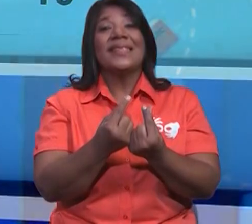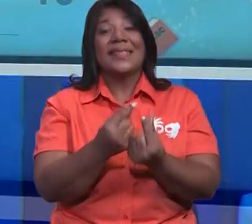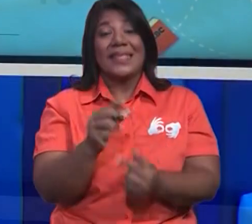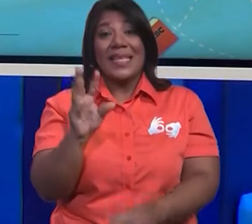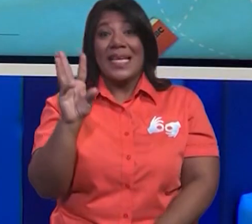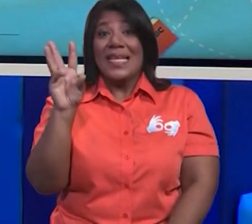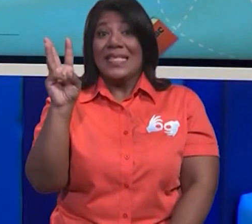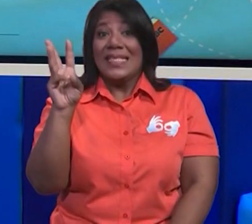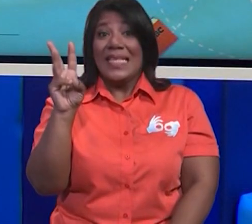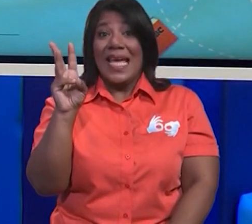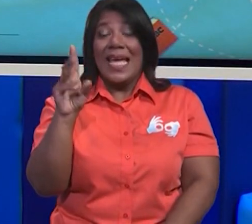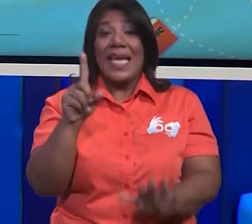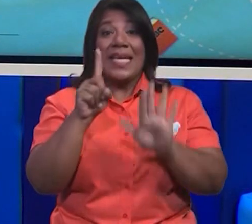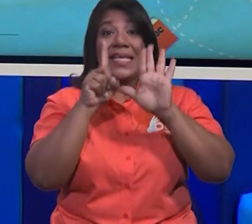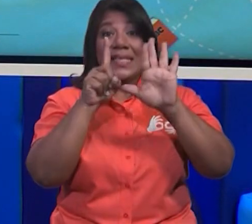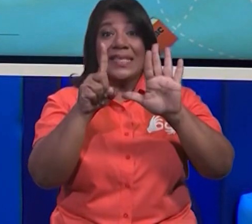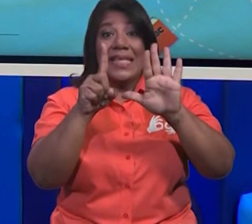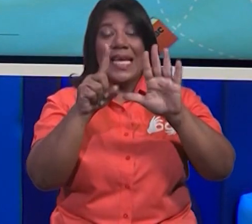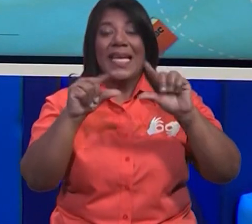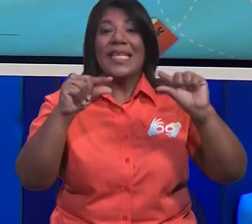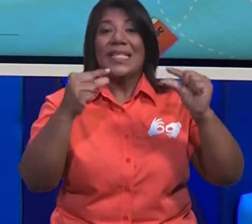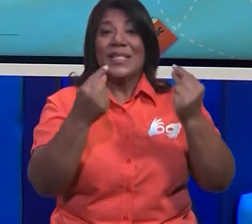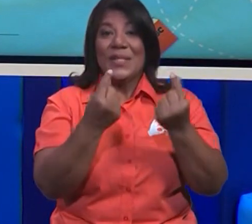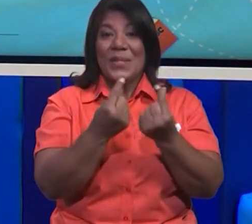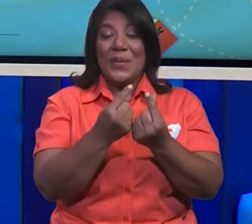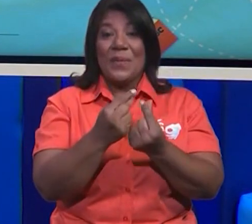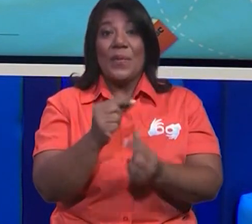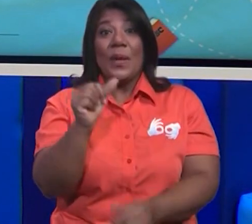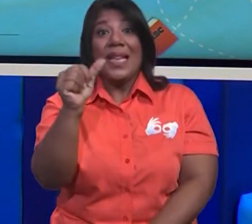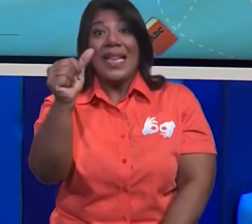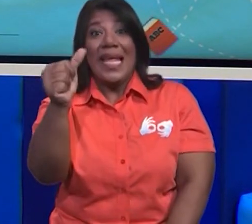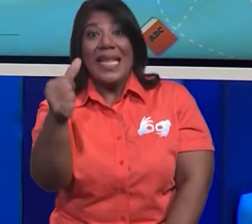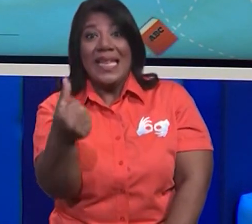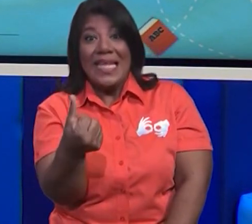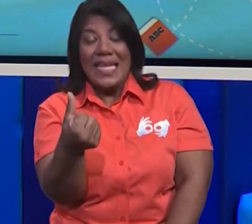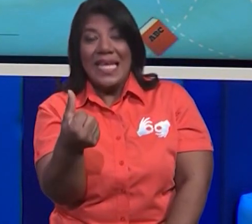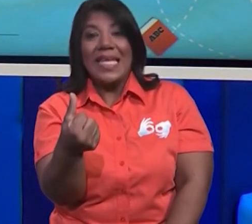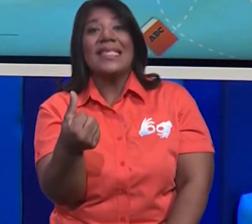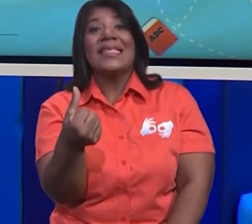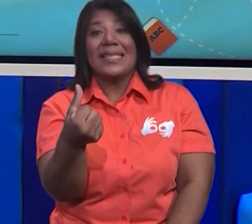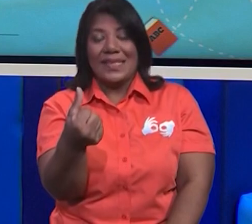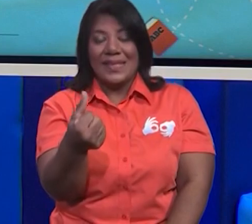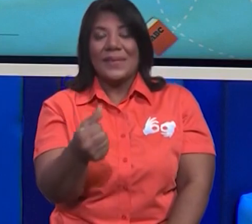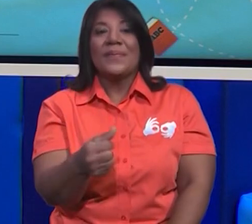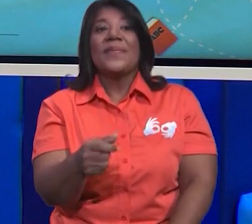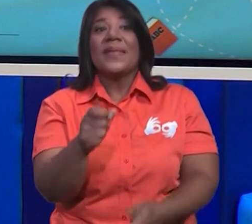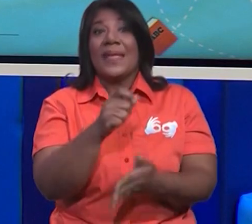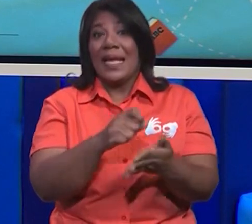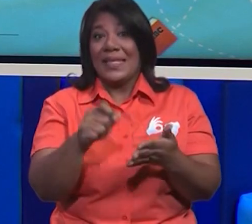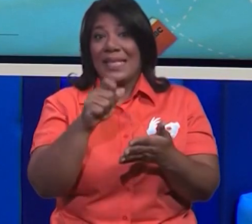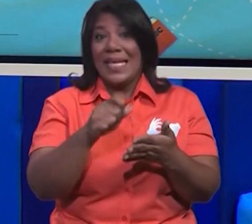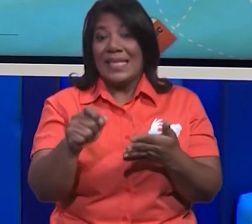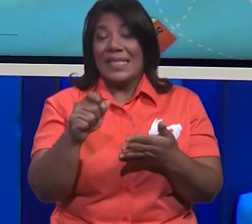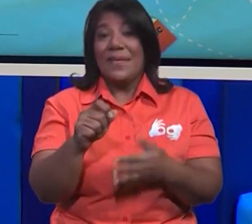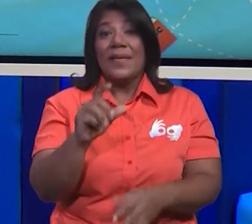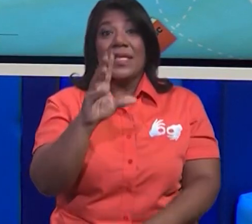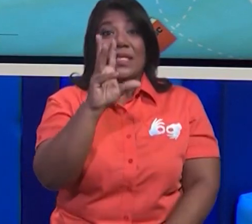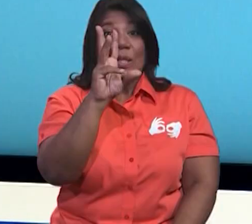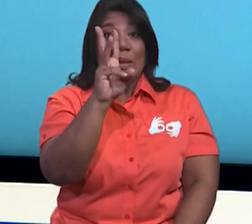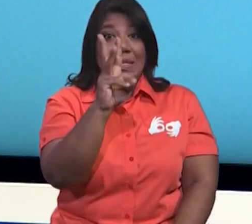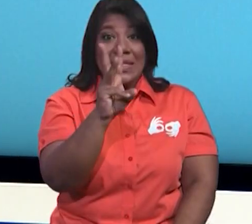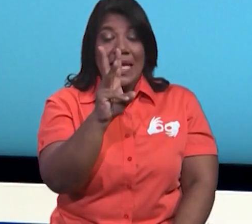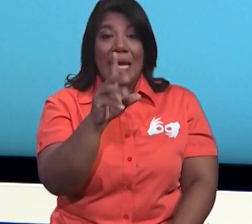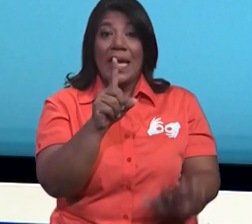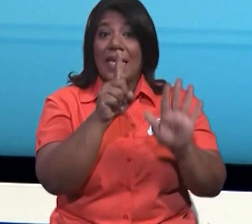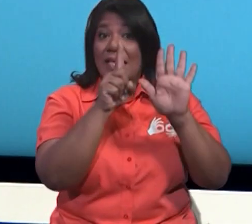grupos de 10 hay? Hay 6 grupos de 10 mariposas. Así que vamos a escribir. Hay 6. Vamos